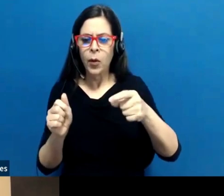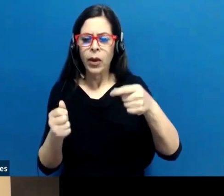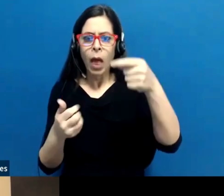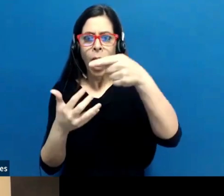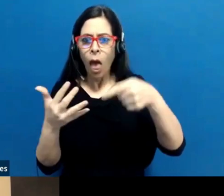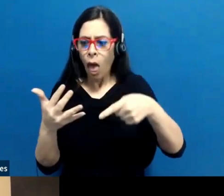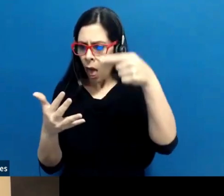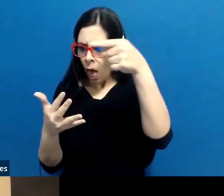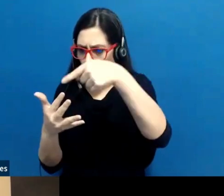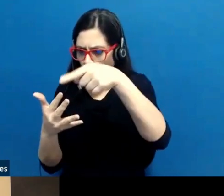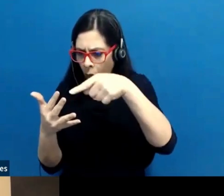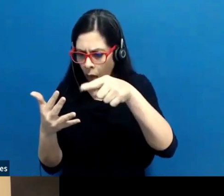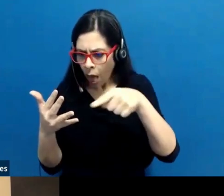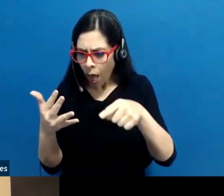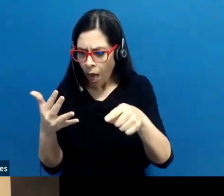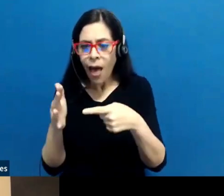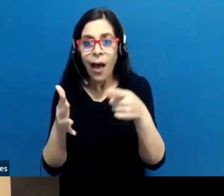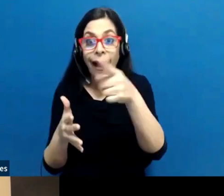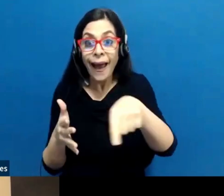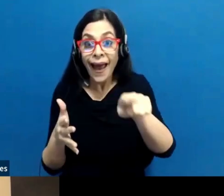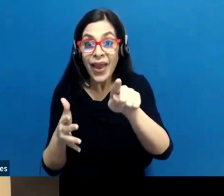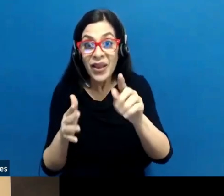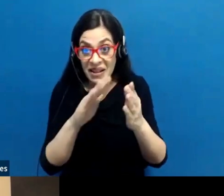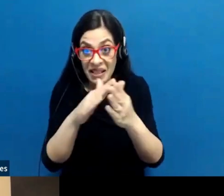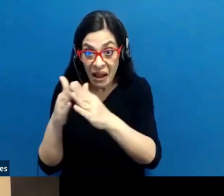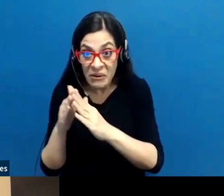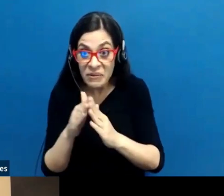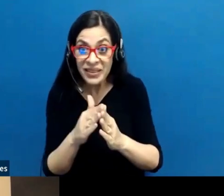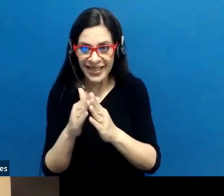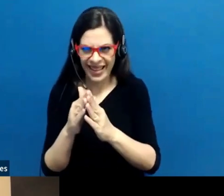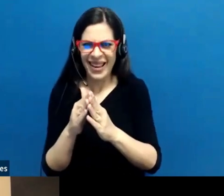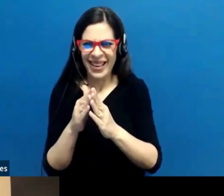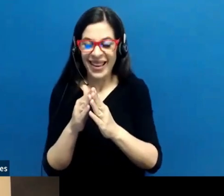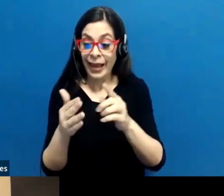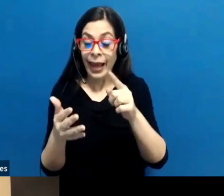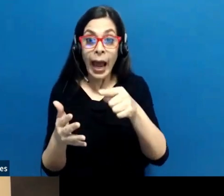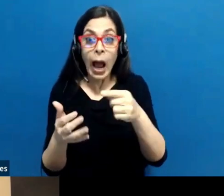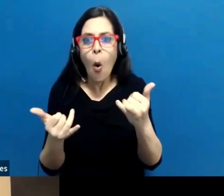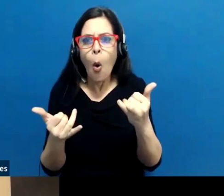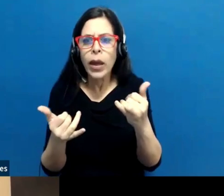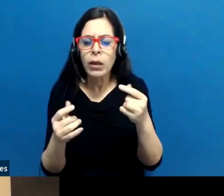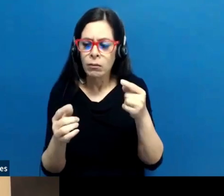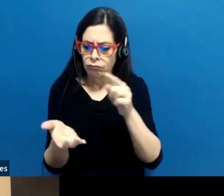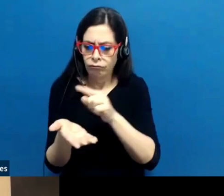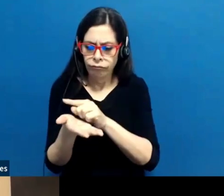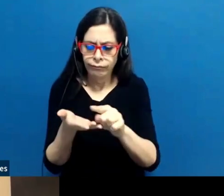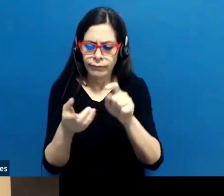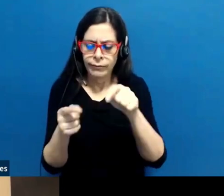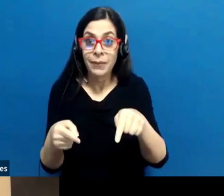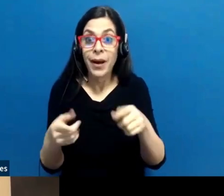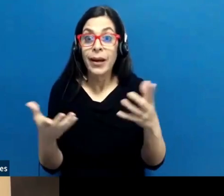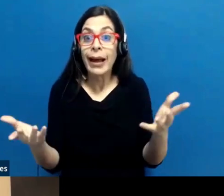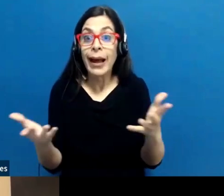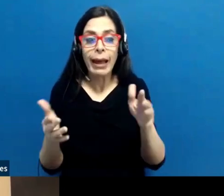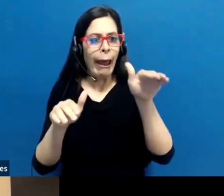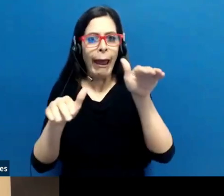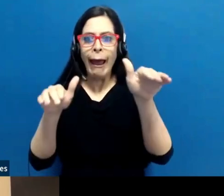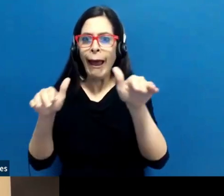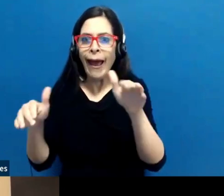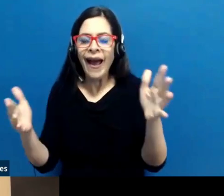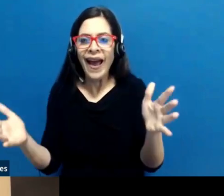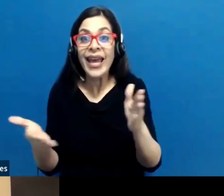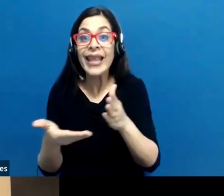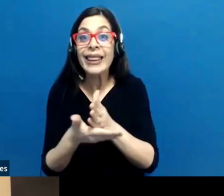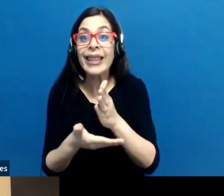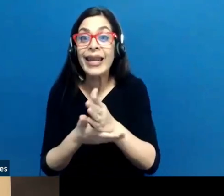importantes para nuestra comunidad en tribunales al día. En el marco de esta semana que se conmemora la concienciación sobre